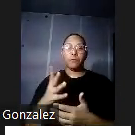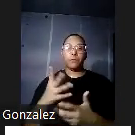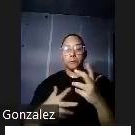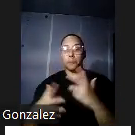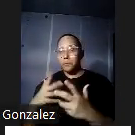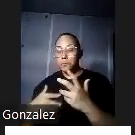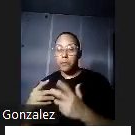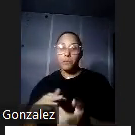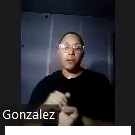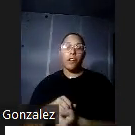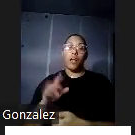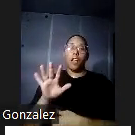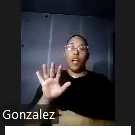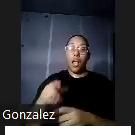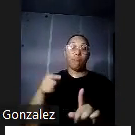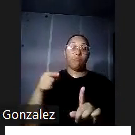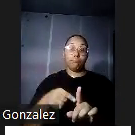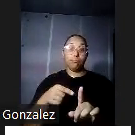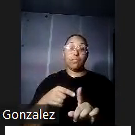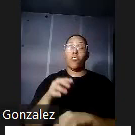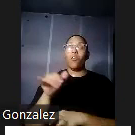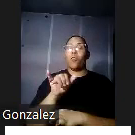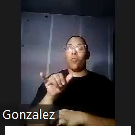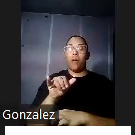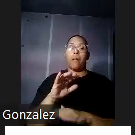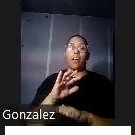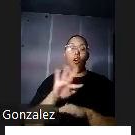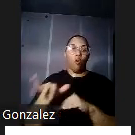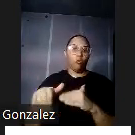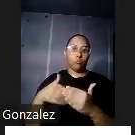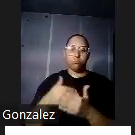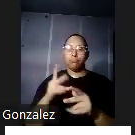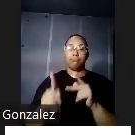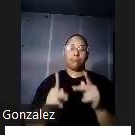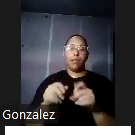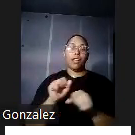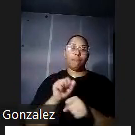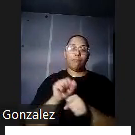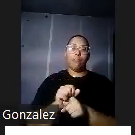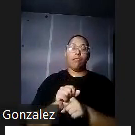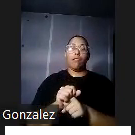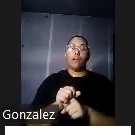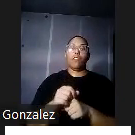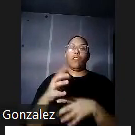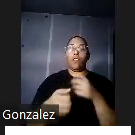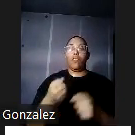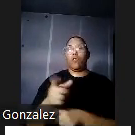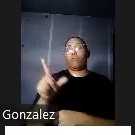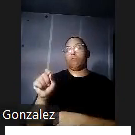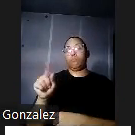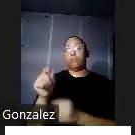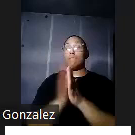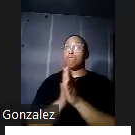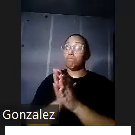al doctor Ashford sino a los otros doctores que trabajaron con él a principios del siglo XX y a los que le interesan las